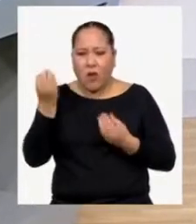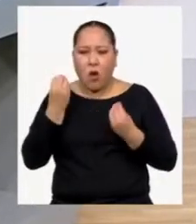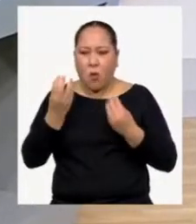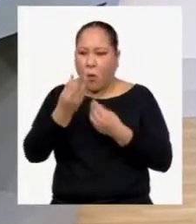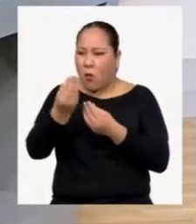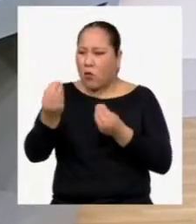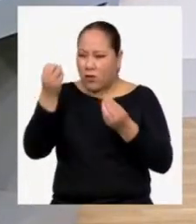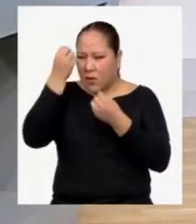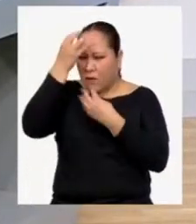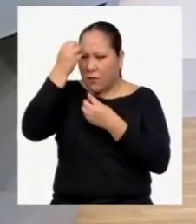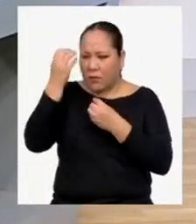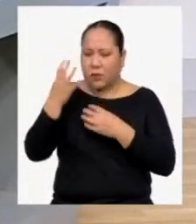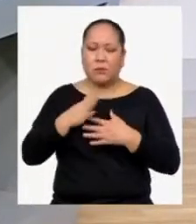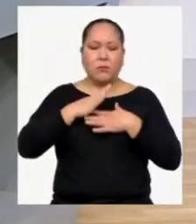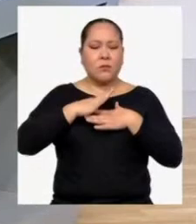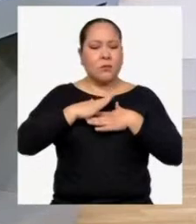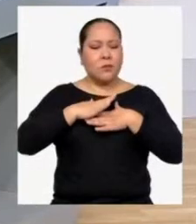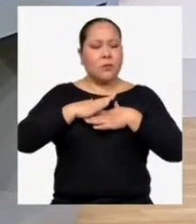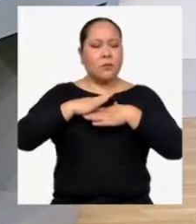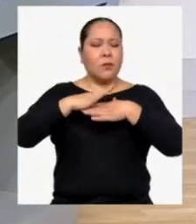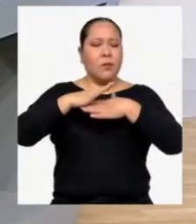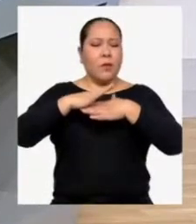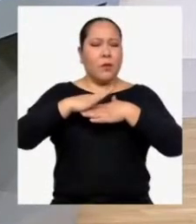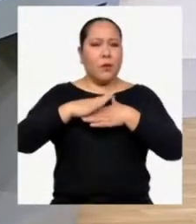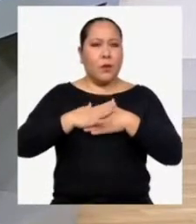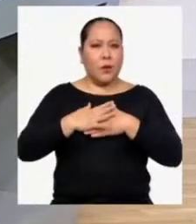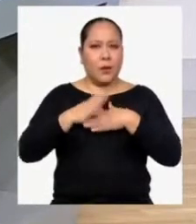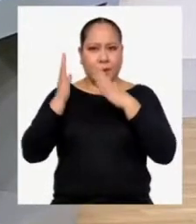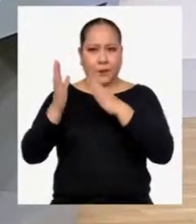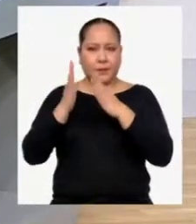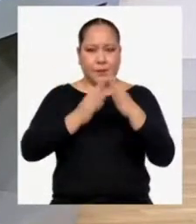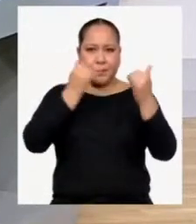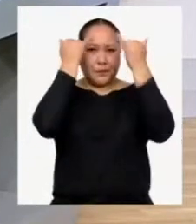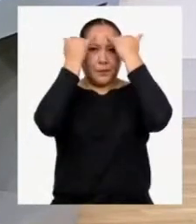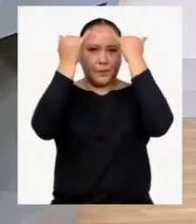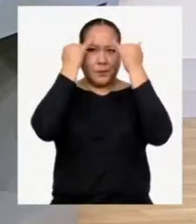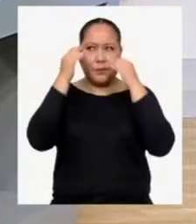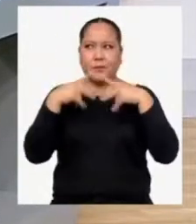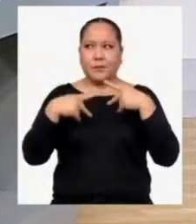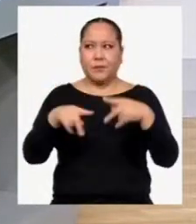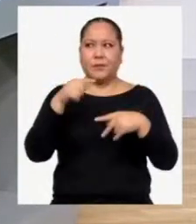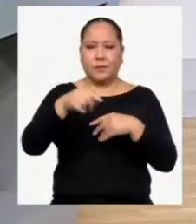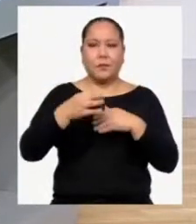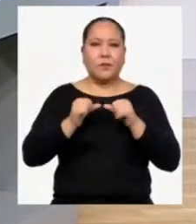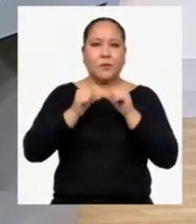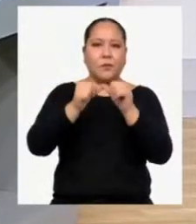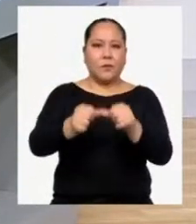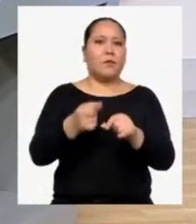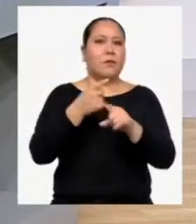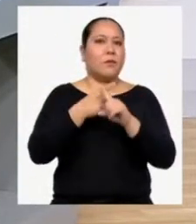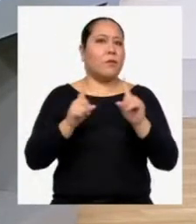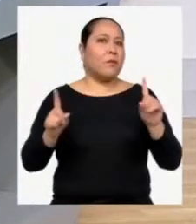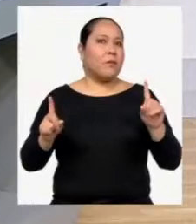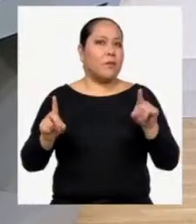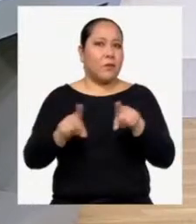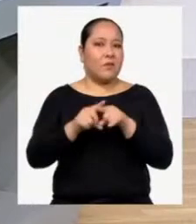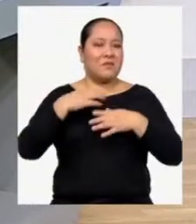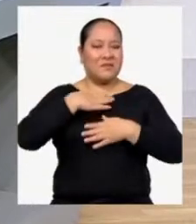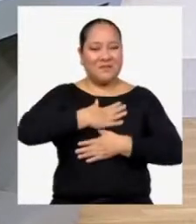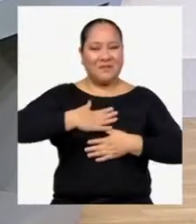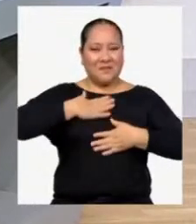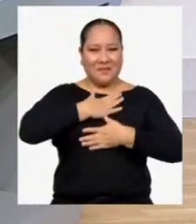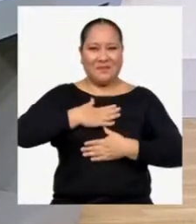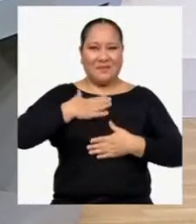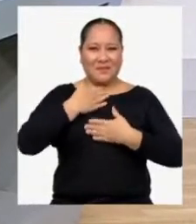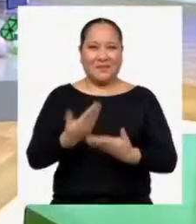Pero solo hay que respirar, organizar las ideas y dejar que éstas fluyan. Pero sobre todo, divertirse.